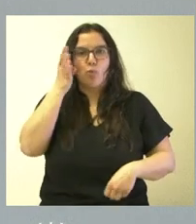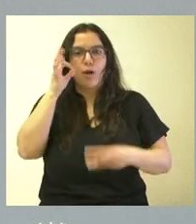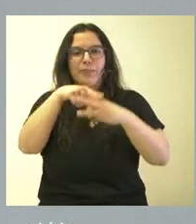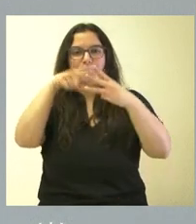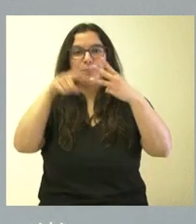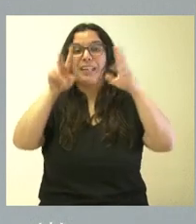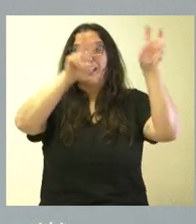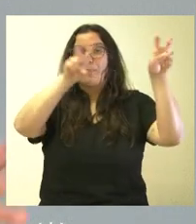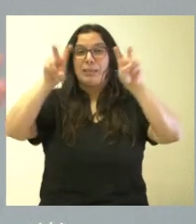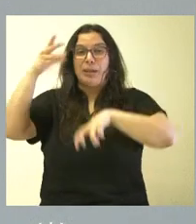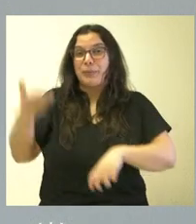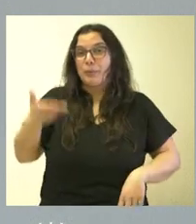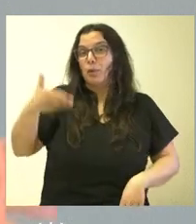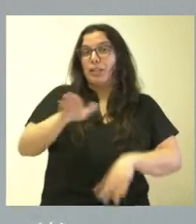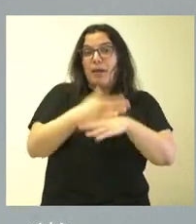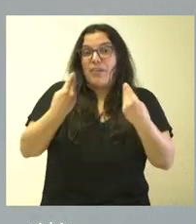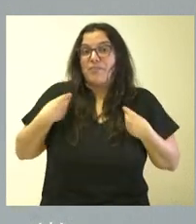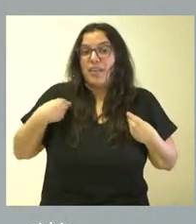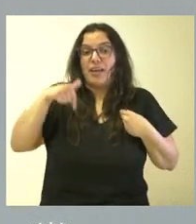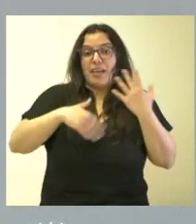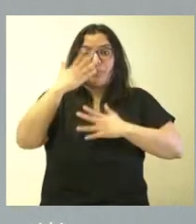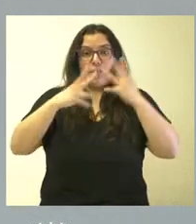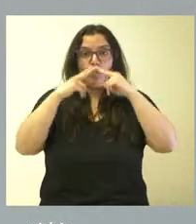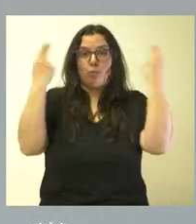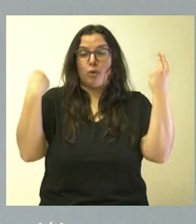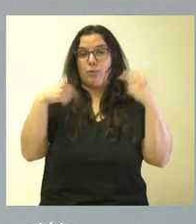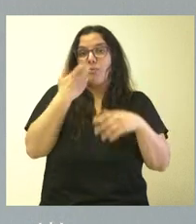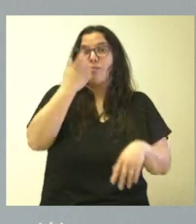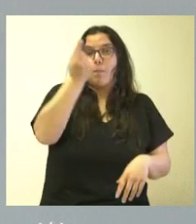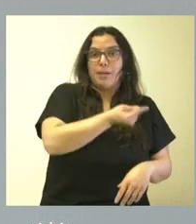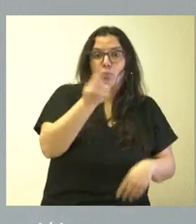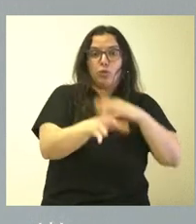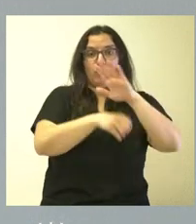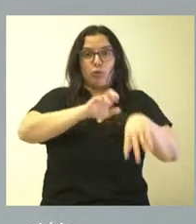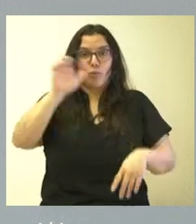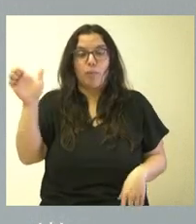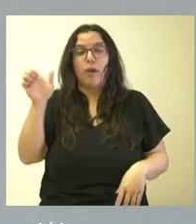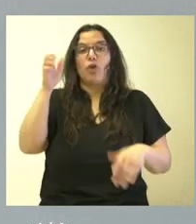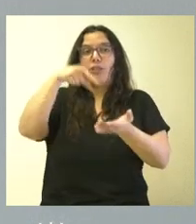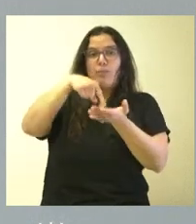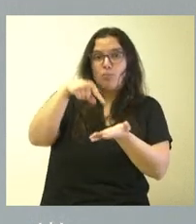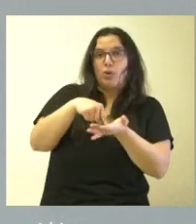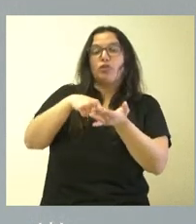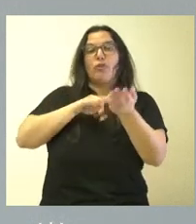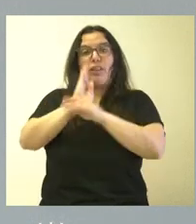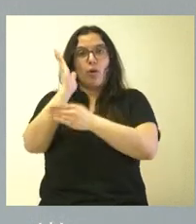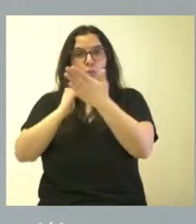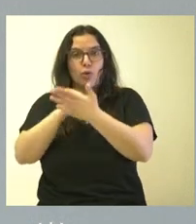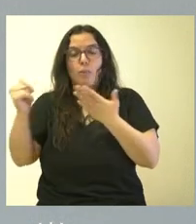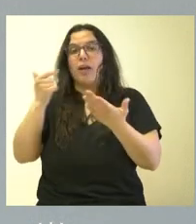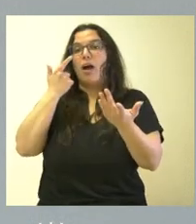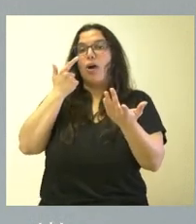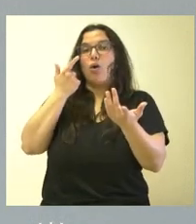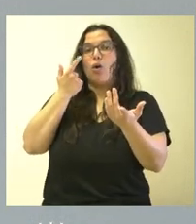aspectos tan importantes para la vida de esta Administración pública como es el presupuesto, los fondos europeos, los tributos, la financiación autonómica o la política